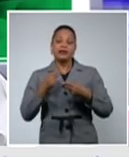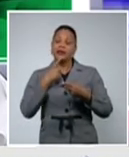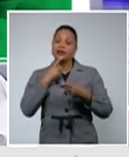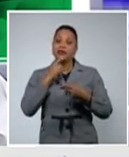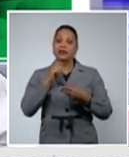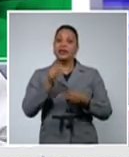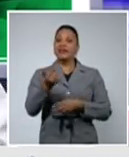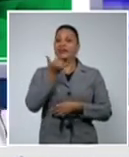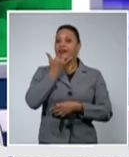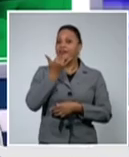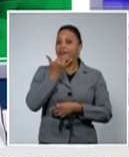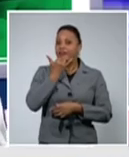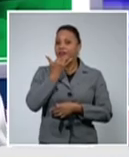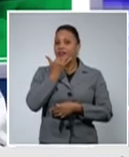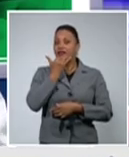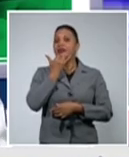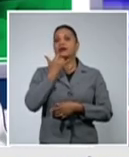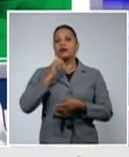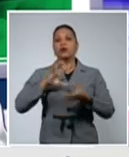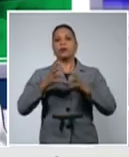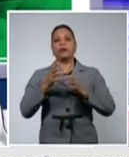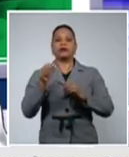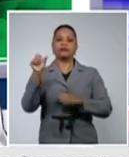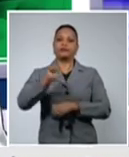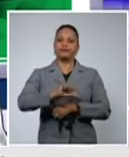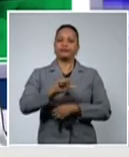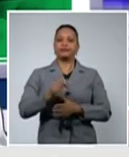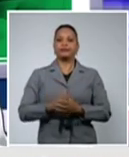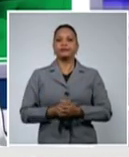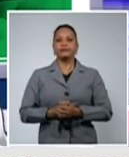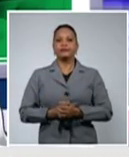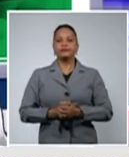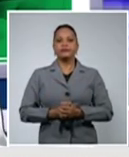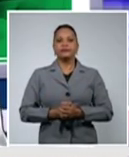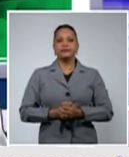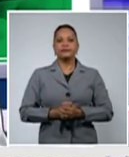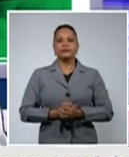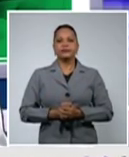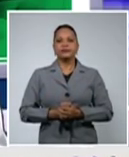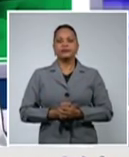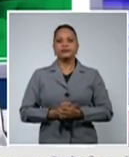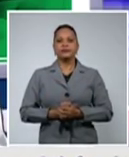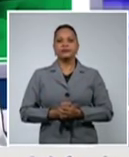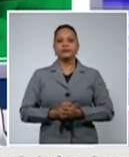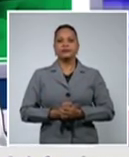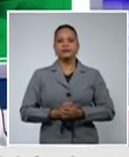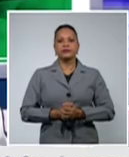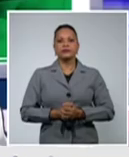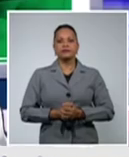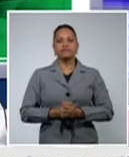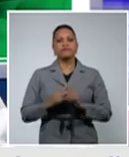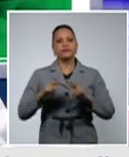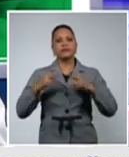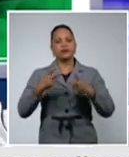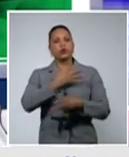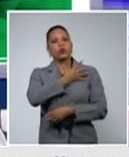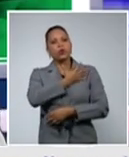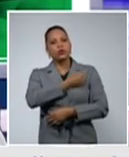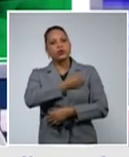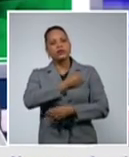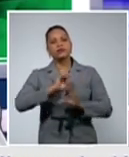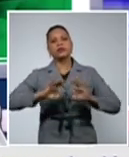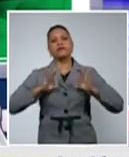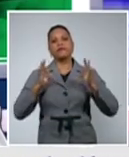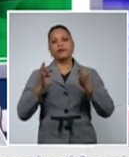tenga menos complicaciones y tenga una evolución no desfavorable. No obstante, reitero nuestras condolencias a familiares y